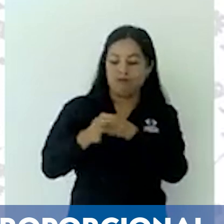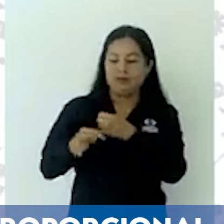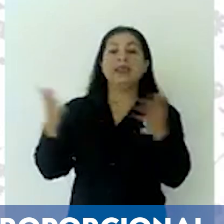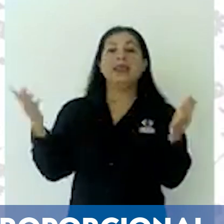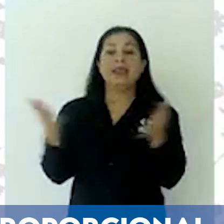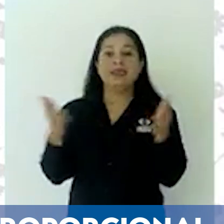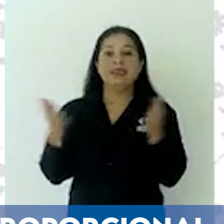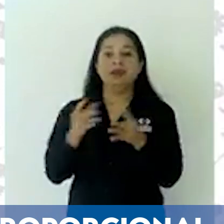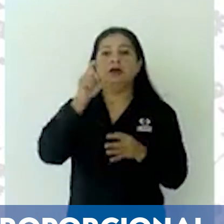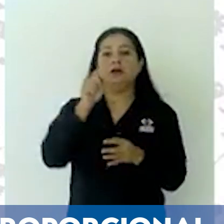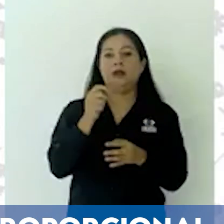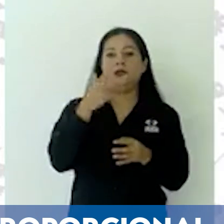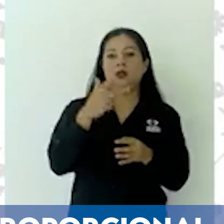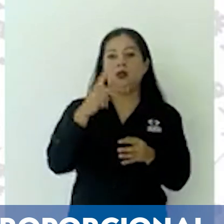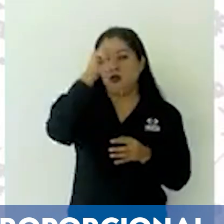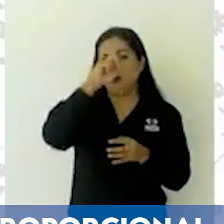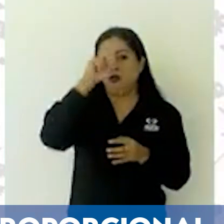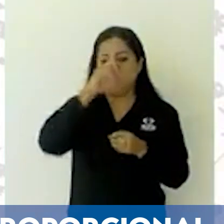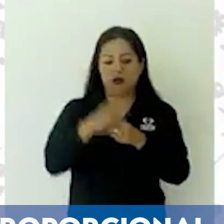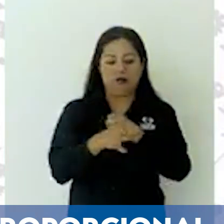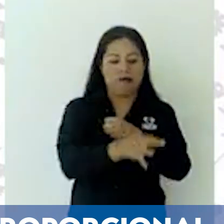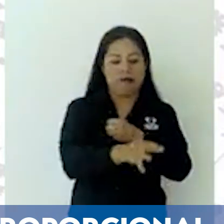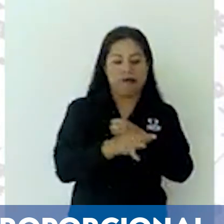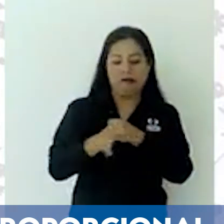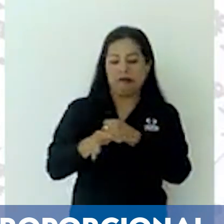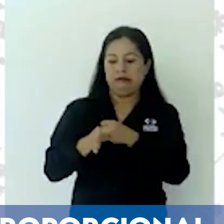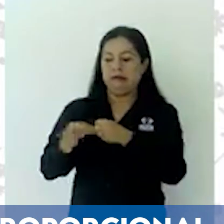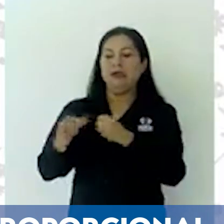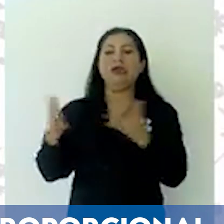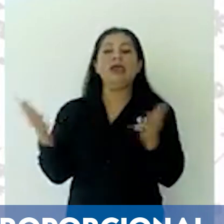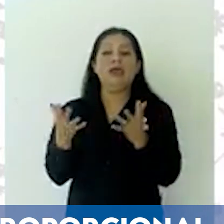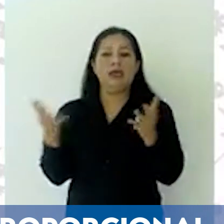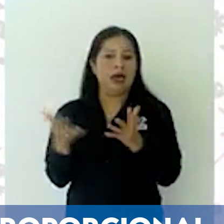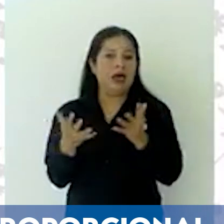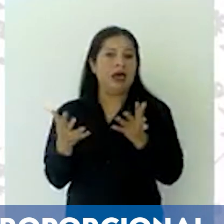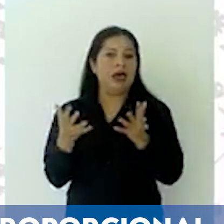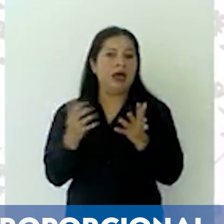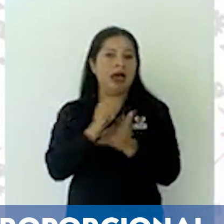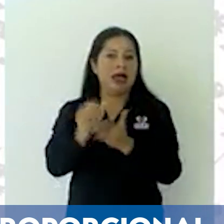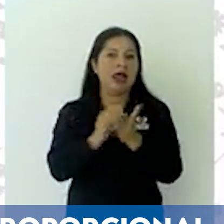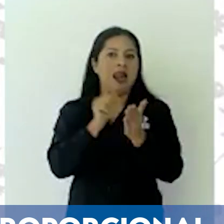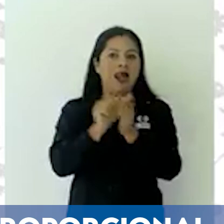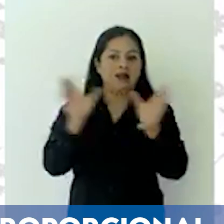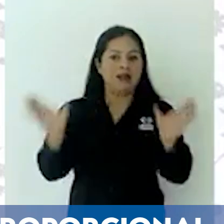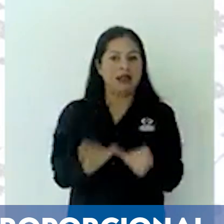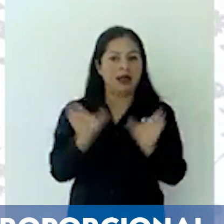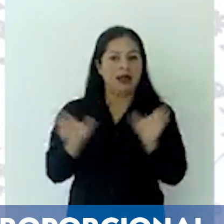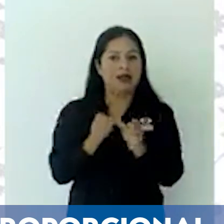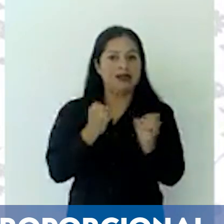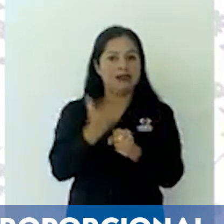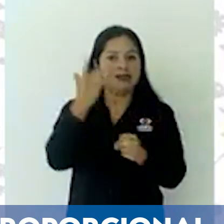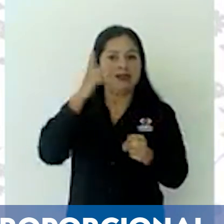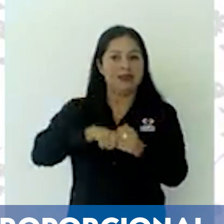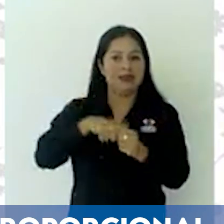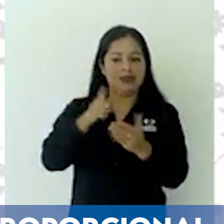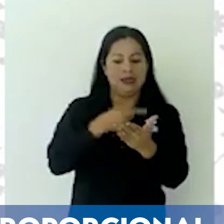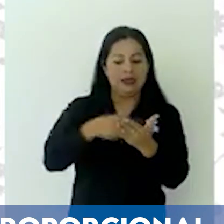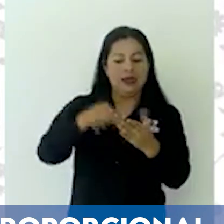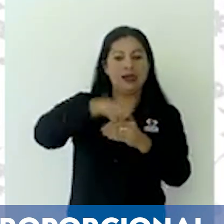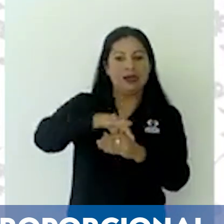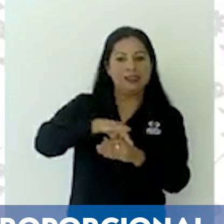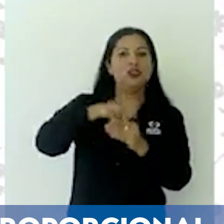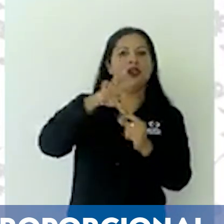18 diputaciones por principio proporcional, doce serán para mujeres y seis para hombres. De Morena, quedaron